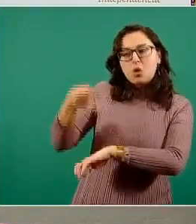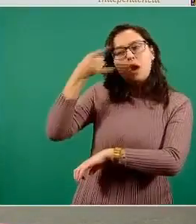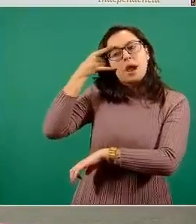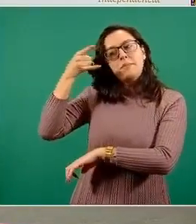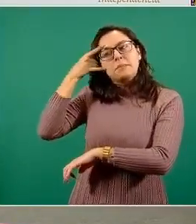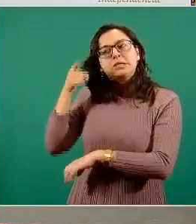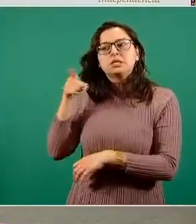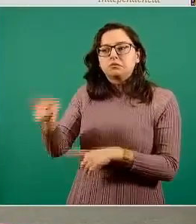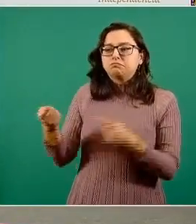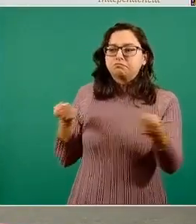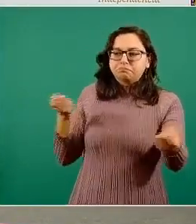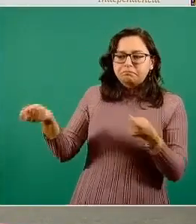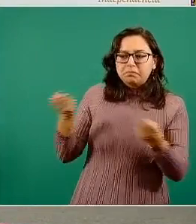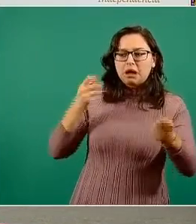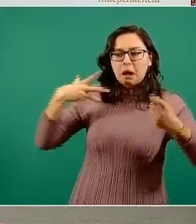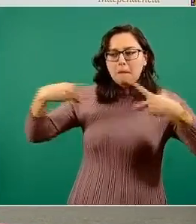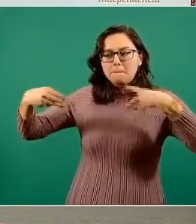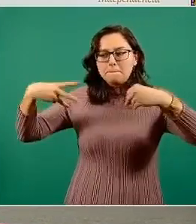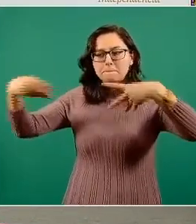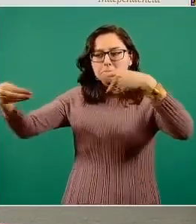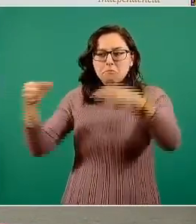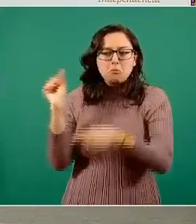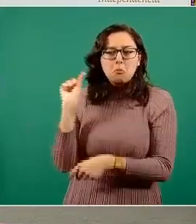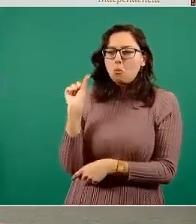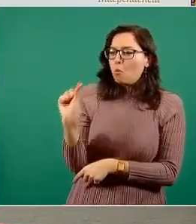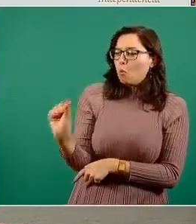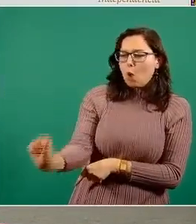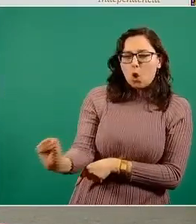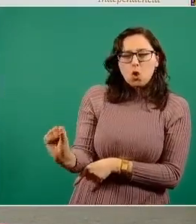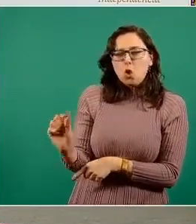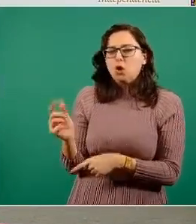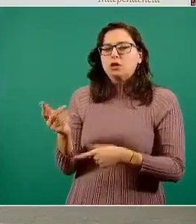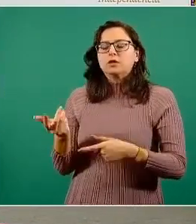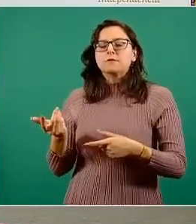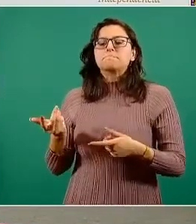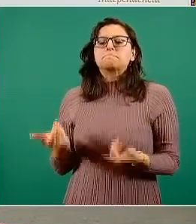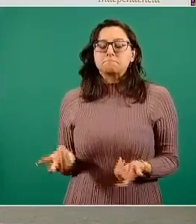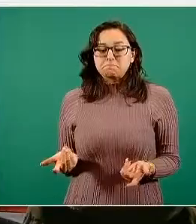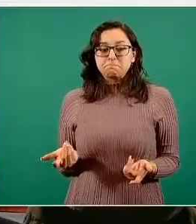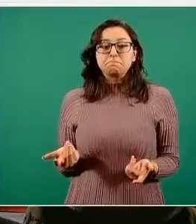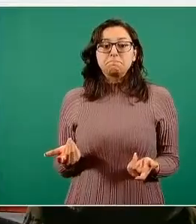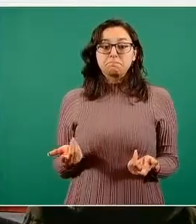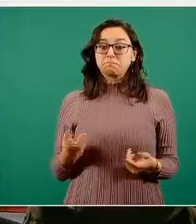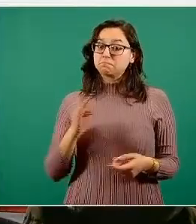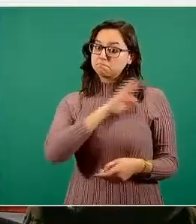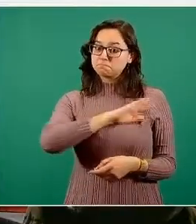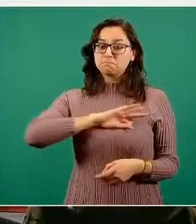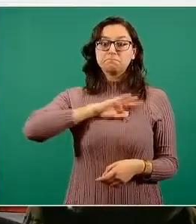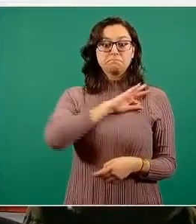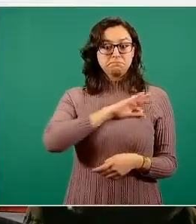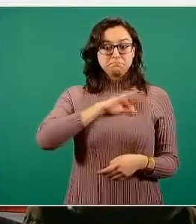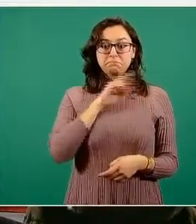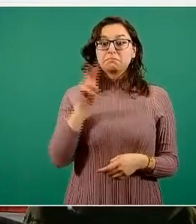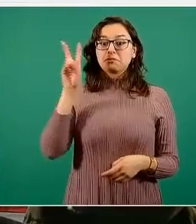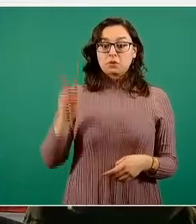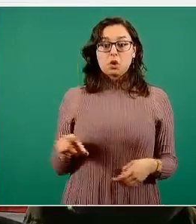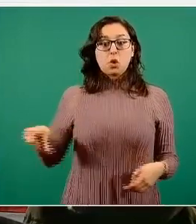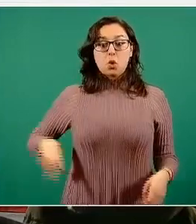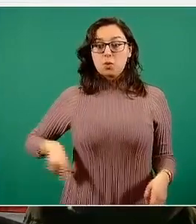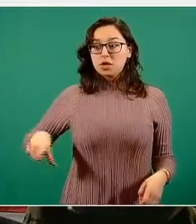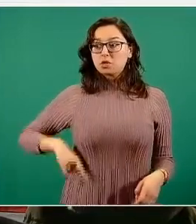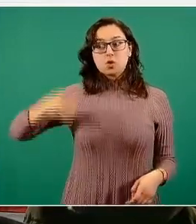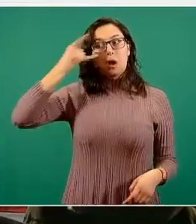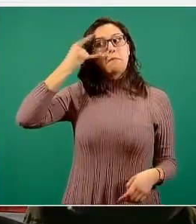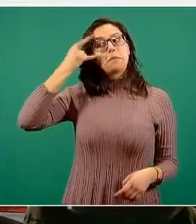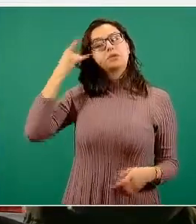que se mantuvo con mínima transmisión, con mínima actividad epidémica. Y por cierto, siempre felicitamos al gobierno del estado